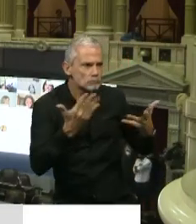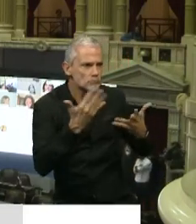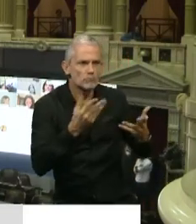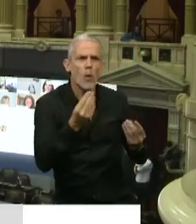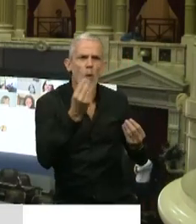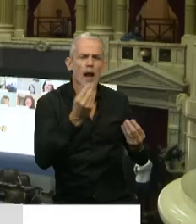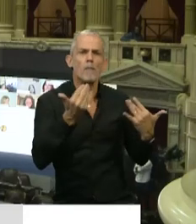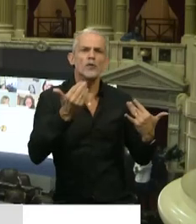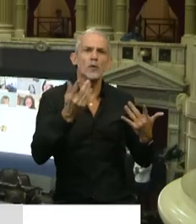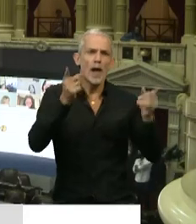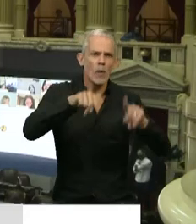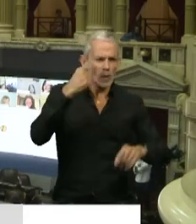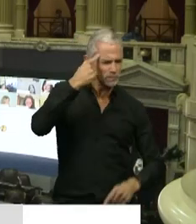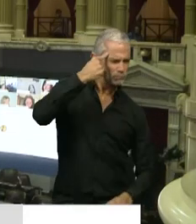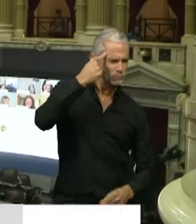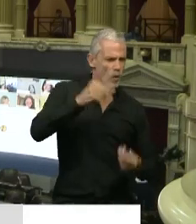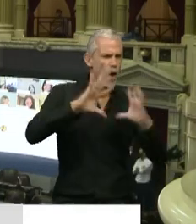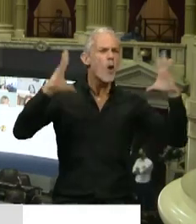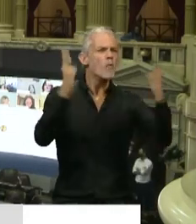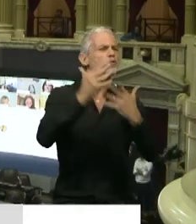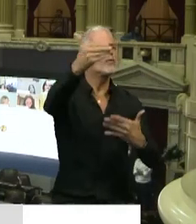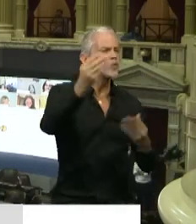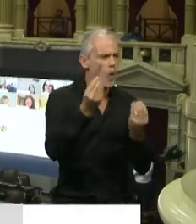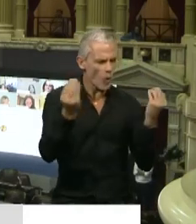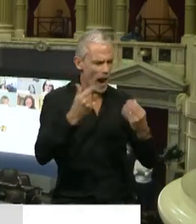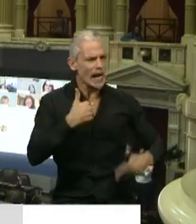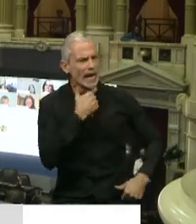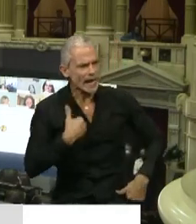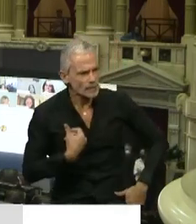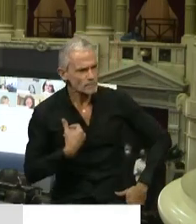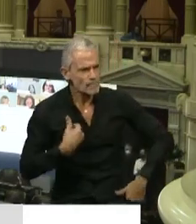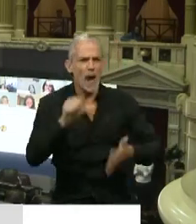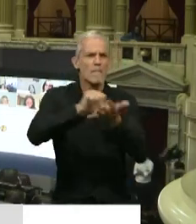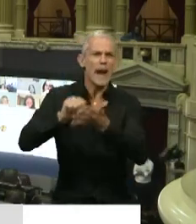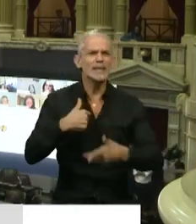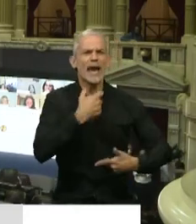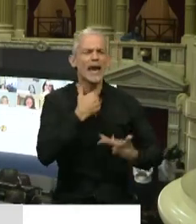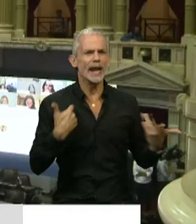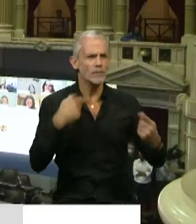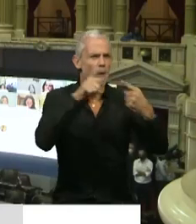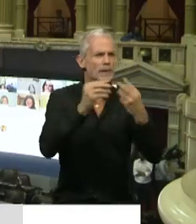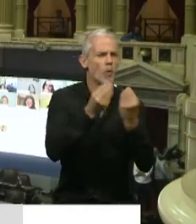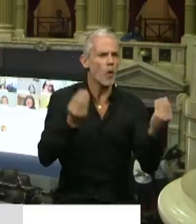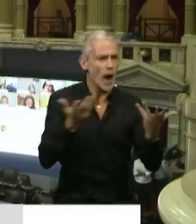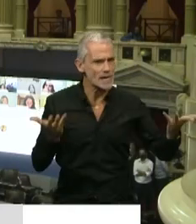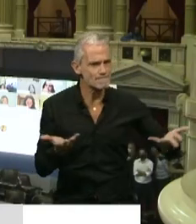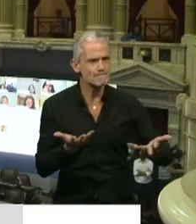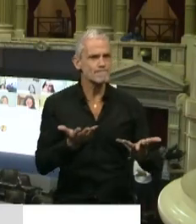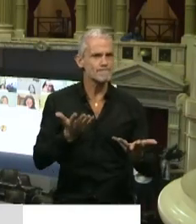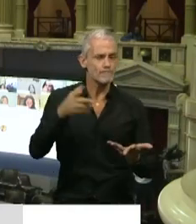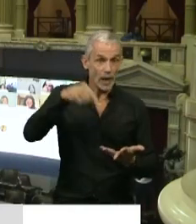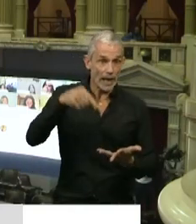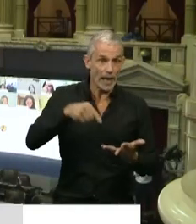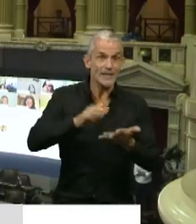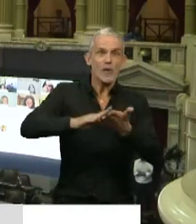la posibilidad de volver a preguntarnos qué tipo de mundo queremos construir y qué tipo de país queremos construir. Tal vez la posibilidad de esta